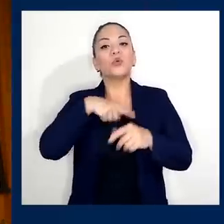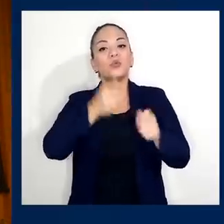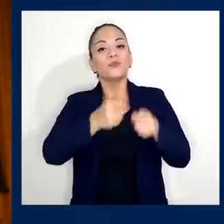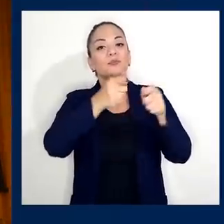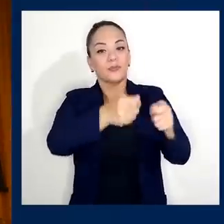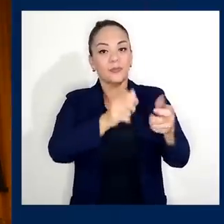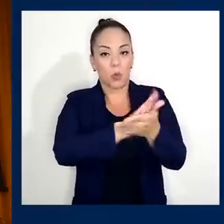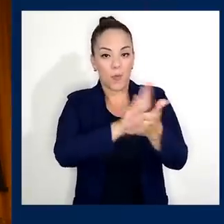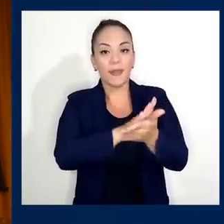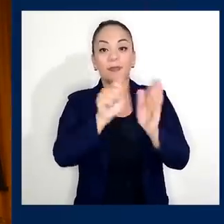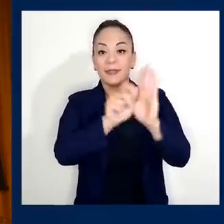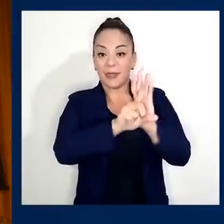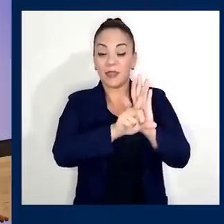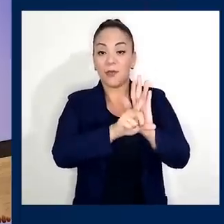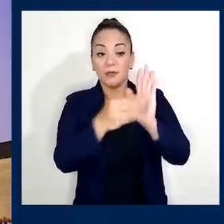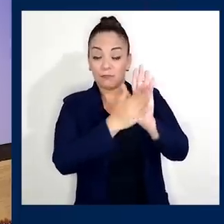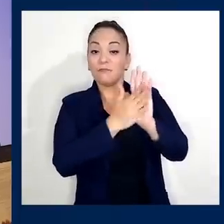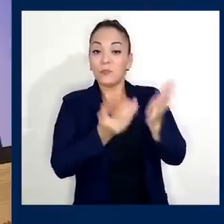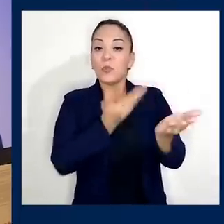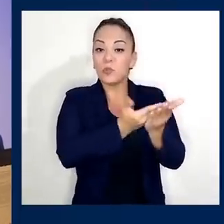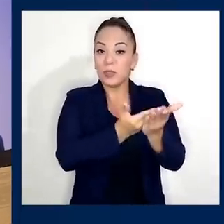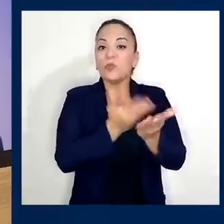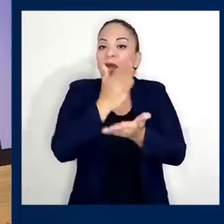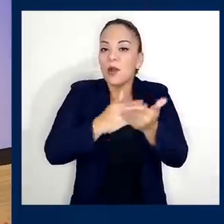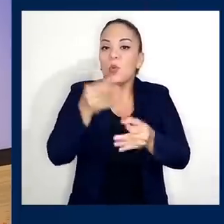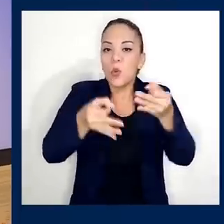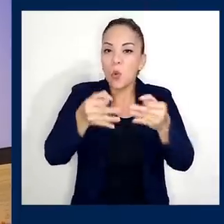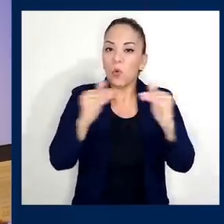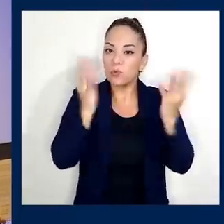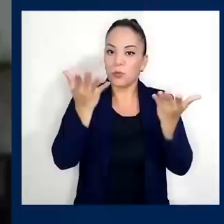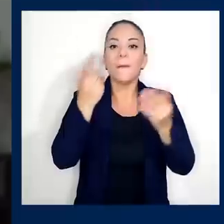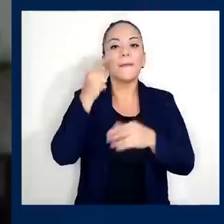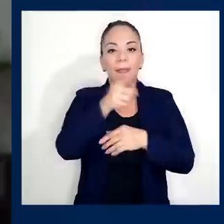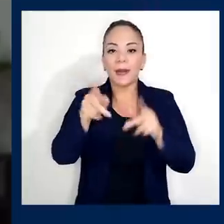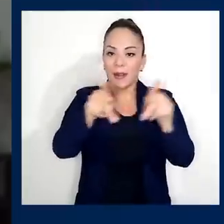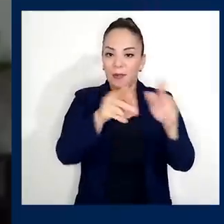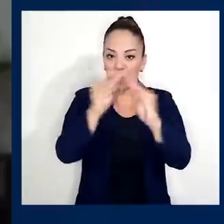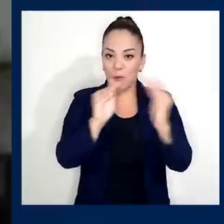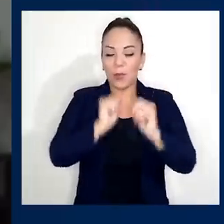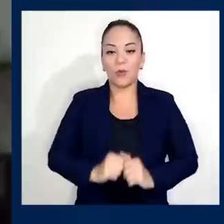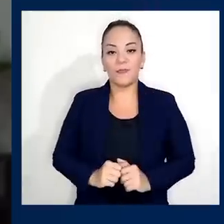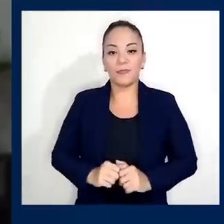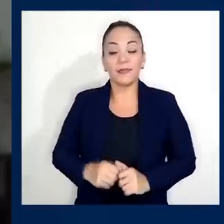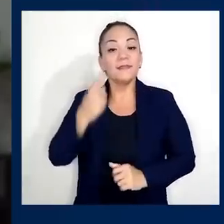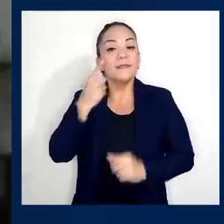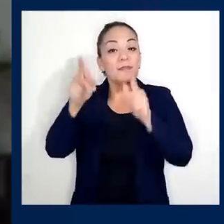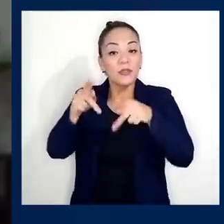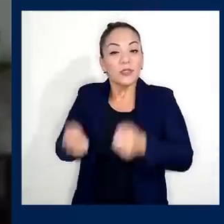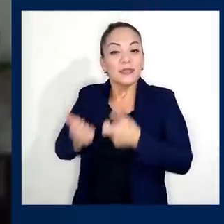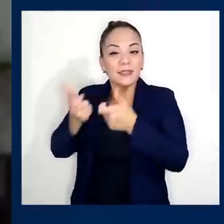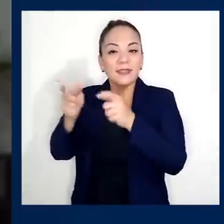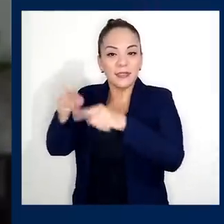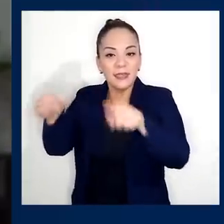Legislativa lo justo para el pueblo, que es que las personas ricas, esos que entre otras